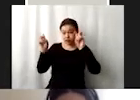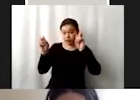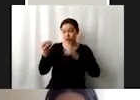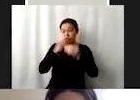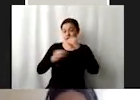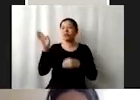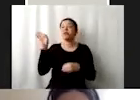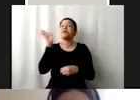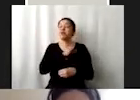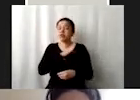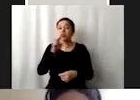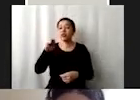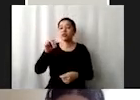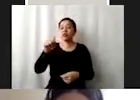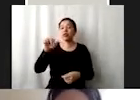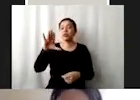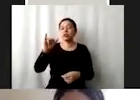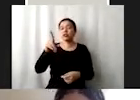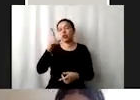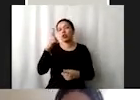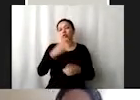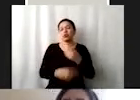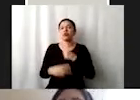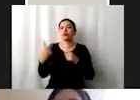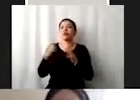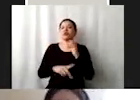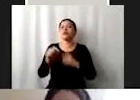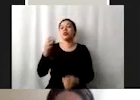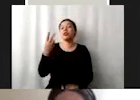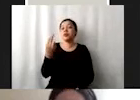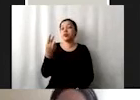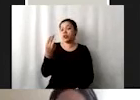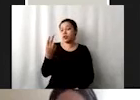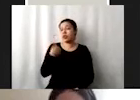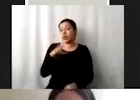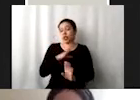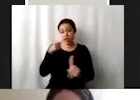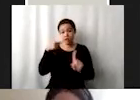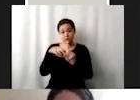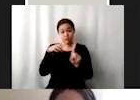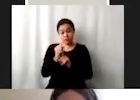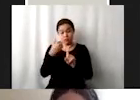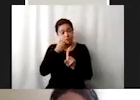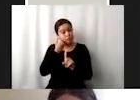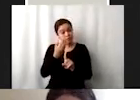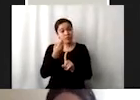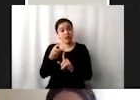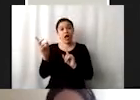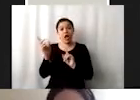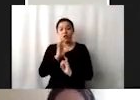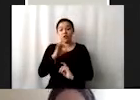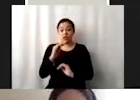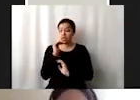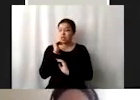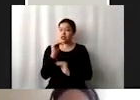logrando a más tardar en 2025. Otra vez, aquí ya hay una meta que pone un año clave, ¿no?